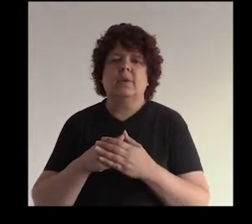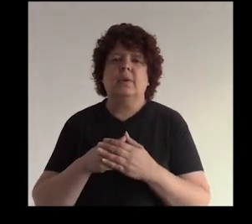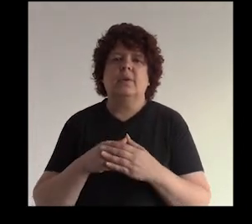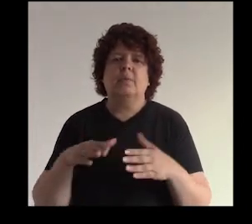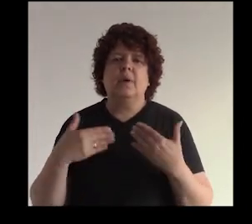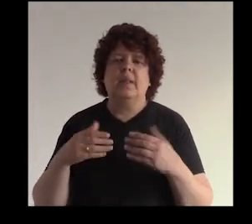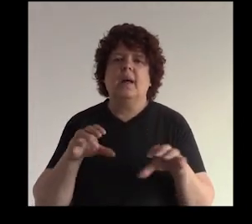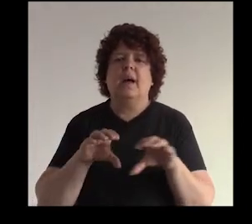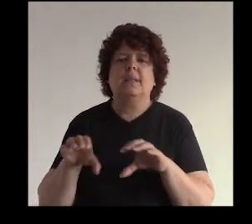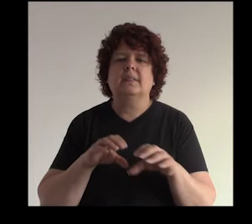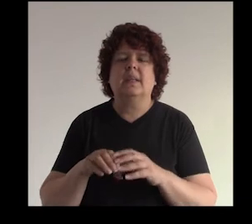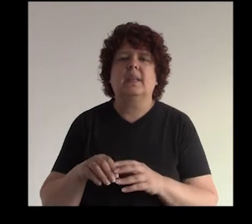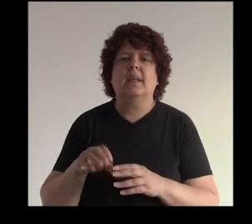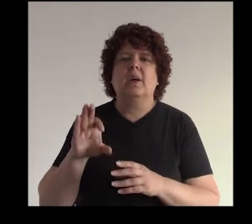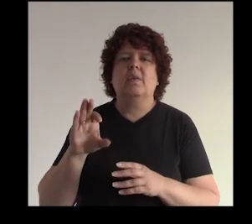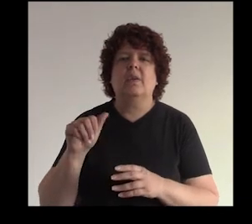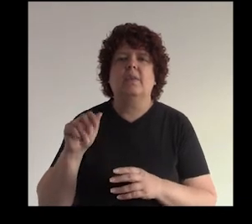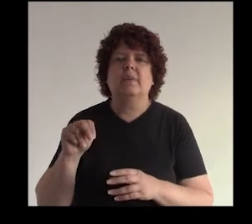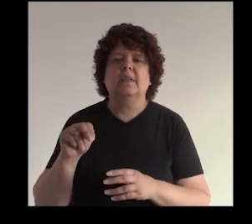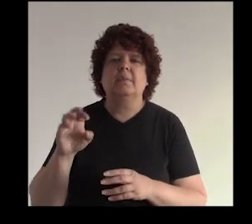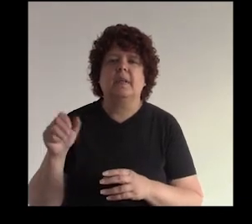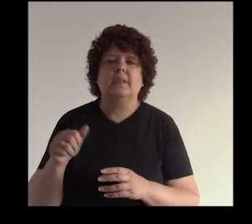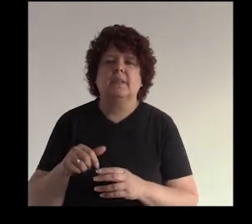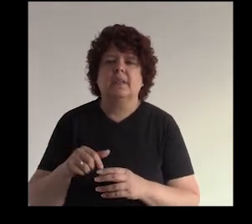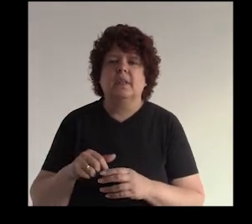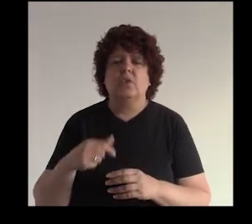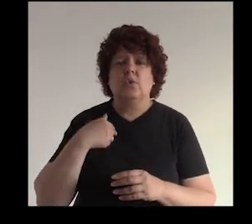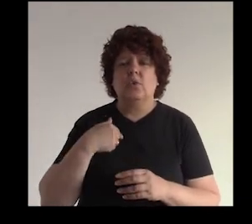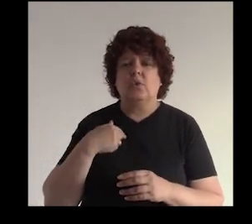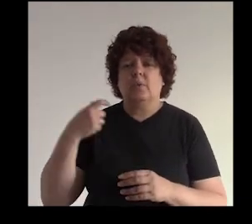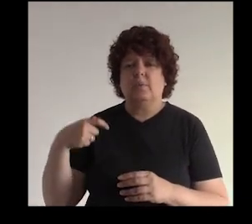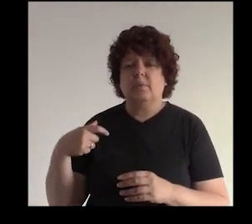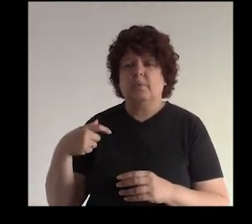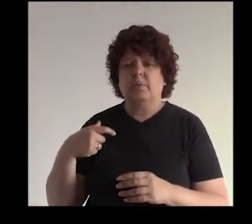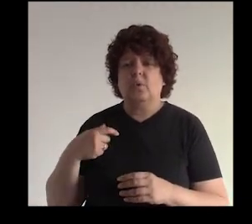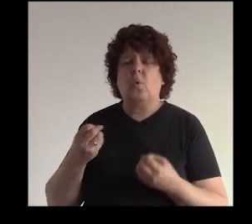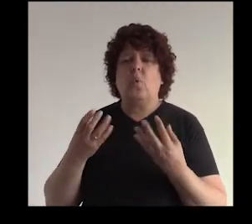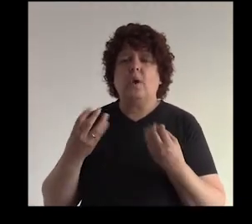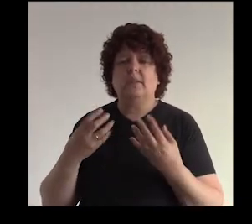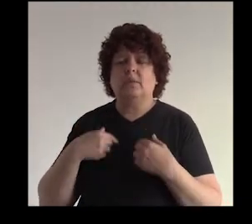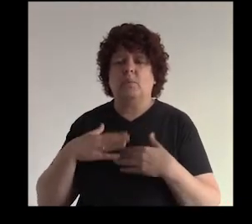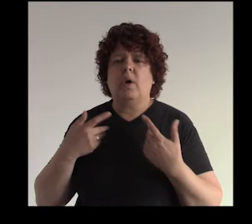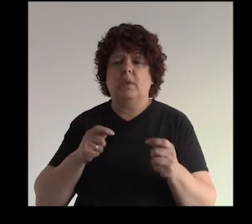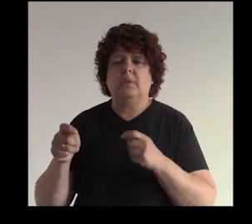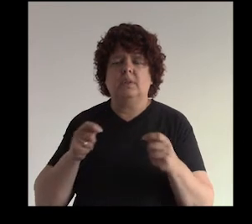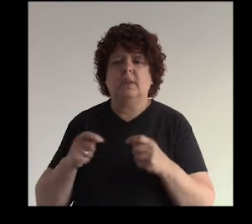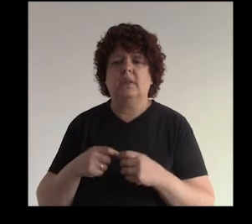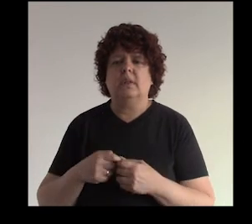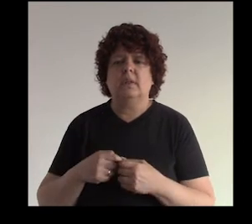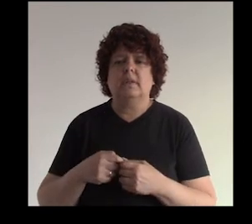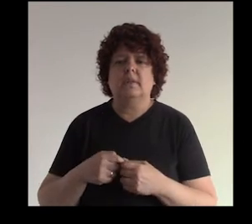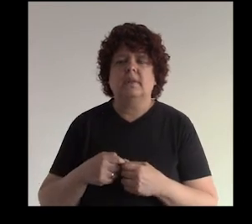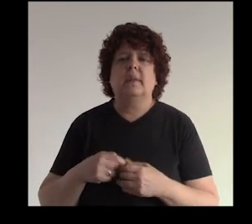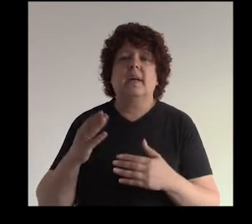puedan hacer una fanpage por ejemplo ¿no? y ahora ¿puedo administrar desde mi cuenta una fanpage dos fanpage tres fanpage ¿se